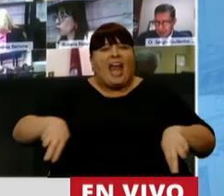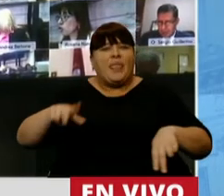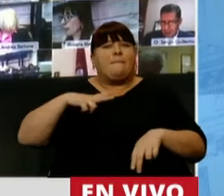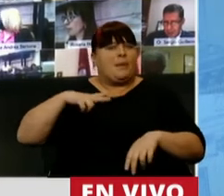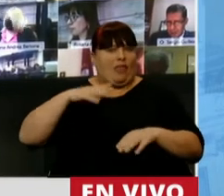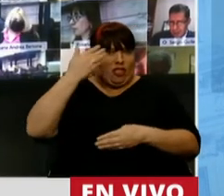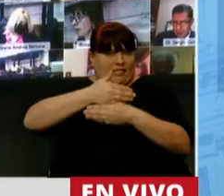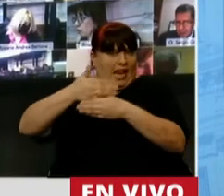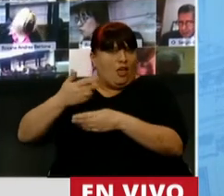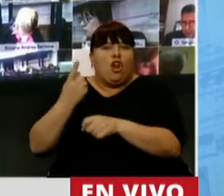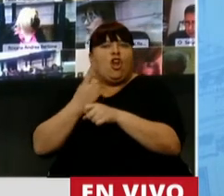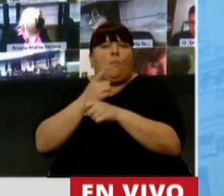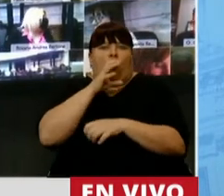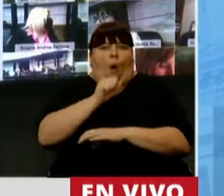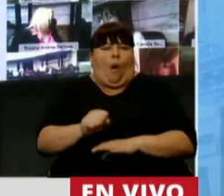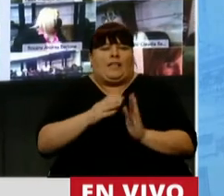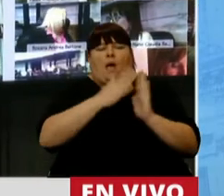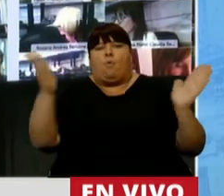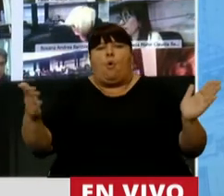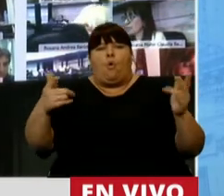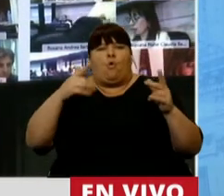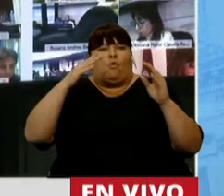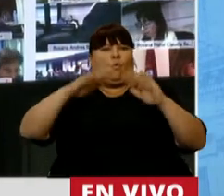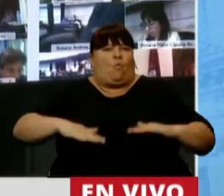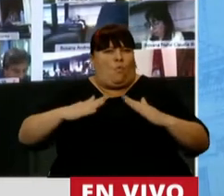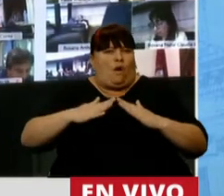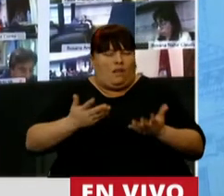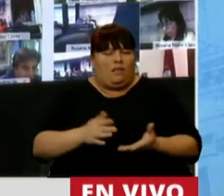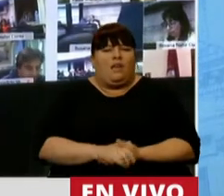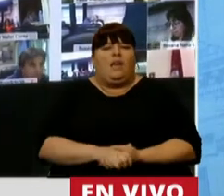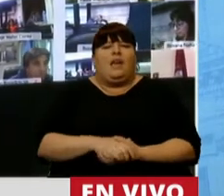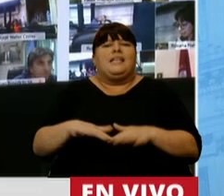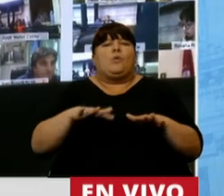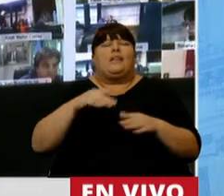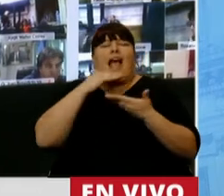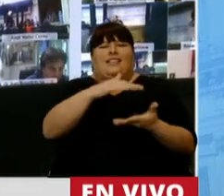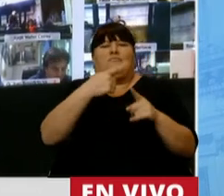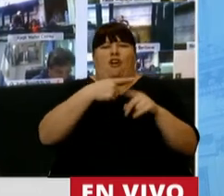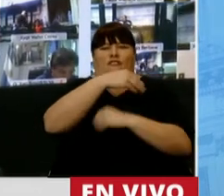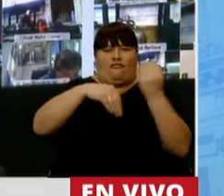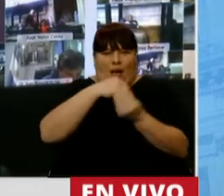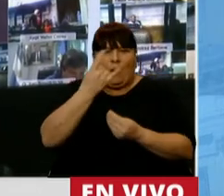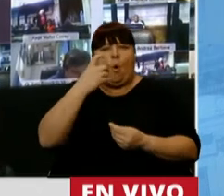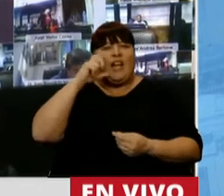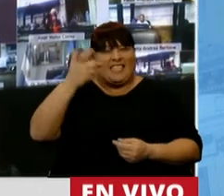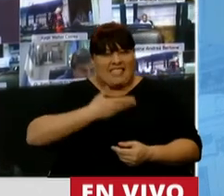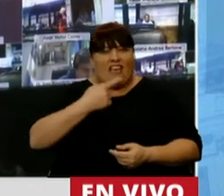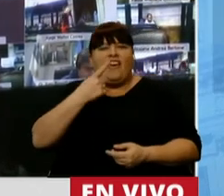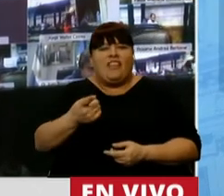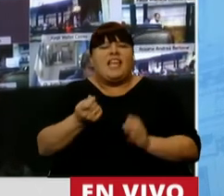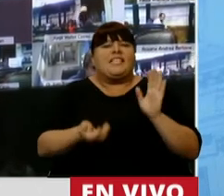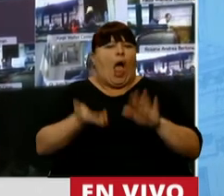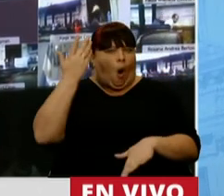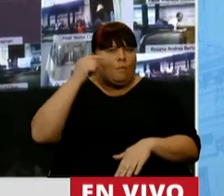privados porque no han podido soportar el tiempo de aislamiento. Las asignaciones familiares. UNICEF dice que existen